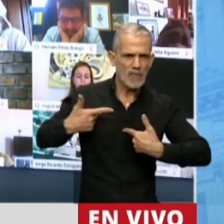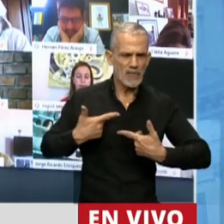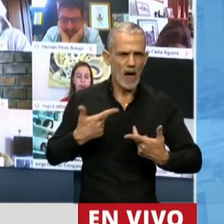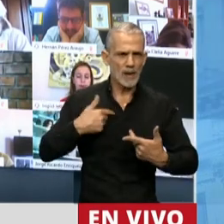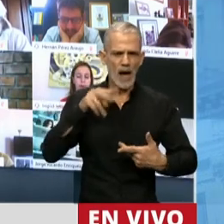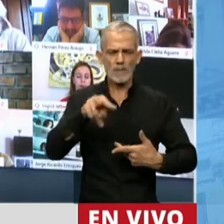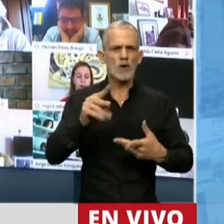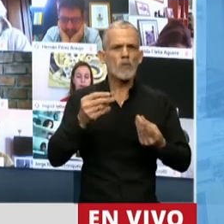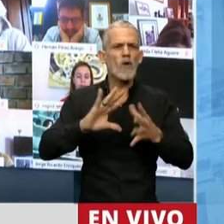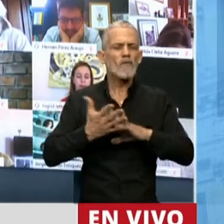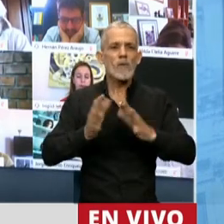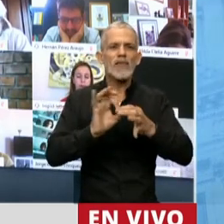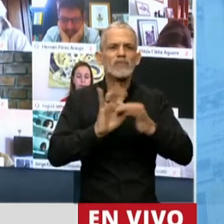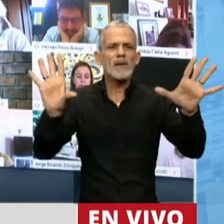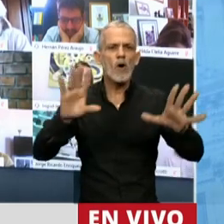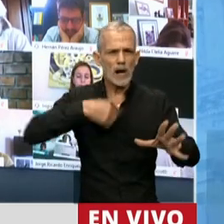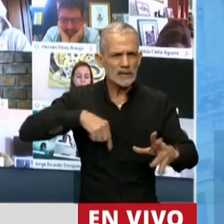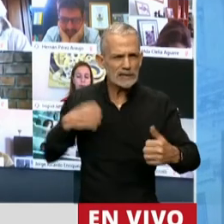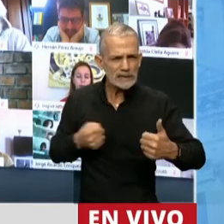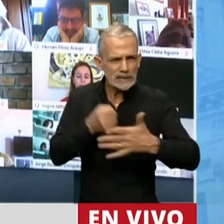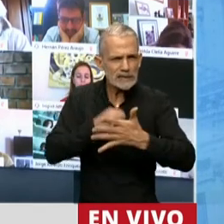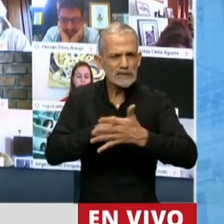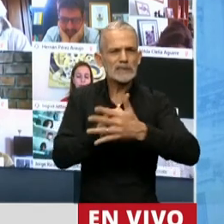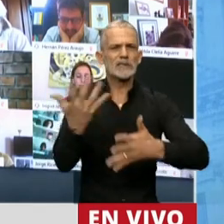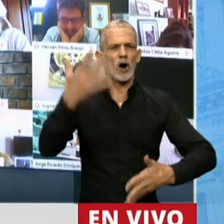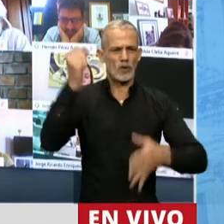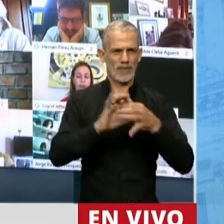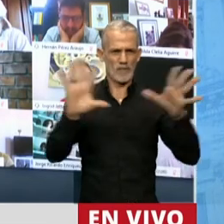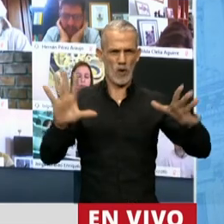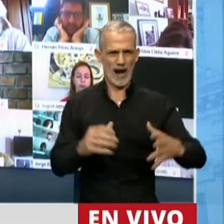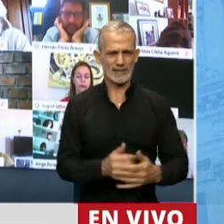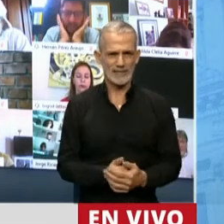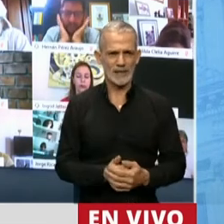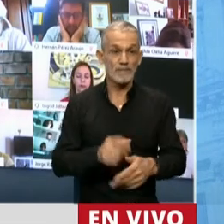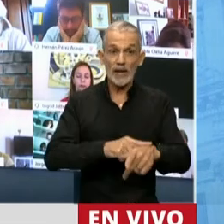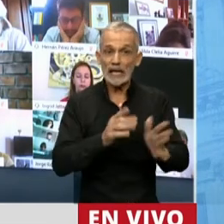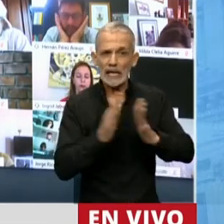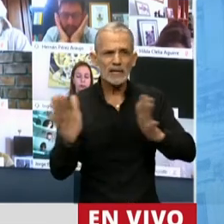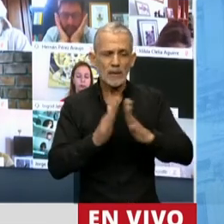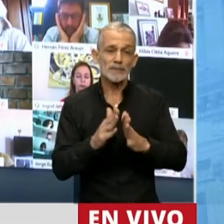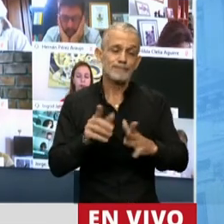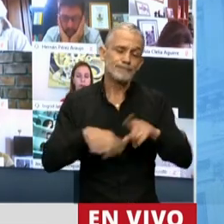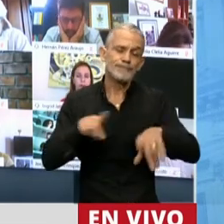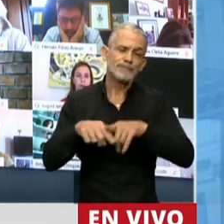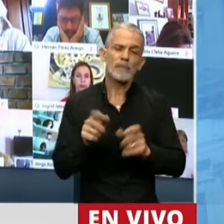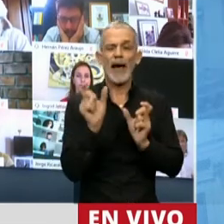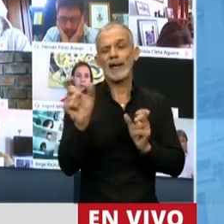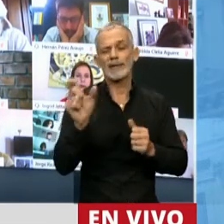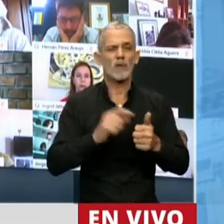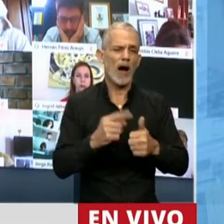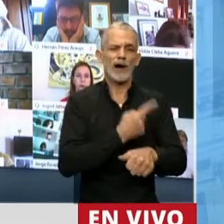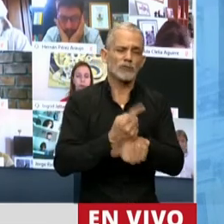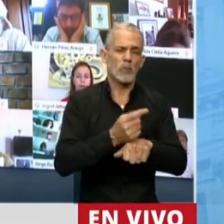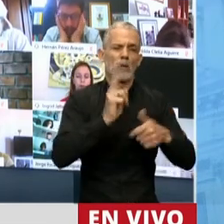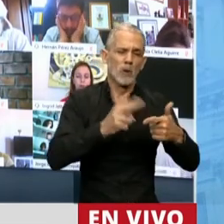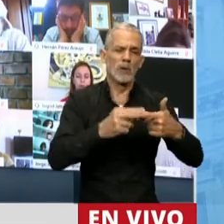su dimensión la democracia que tanto nos costó conseguir. En tiempos en los que tanto escuchamos adjetivos como inviable,